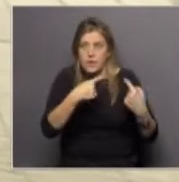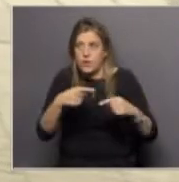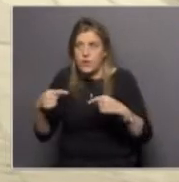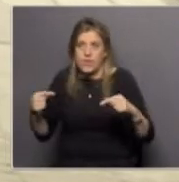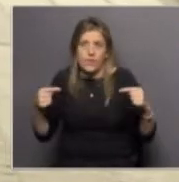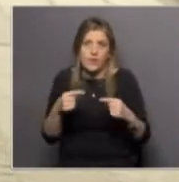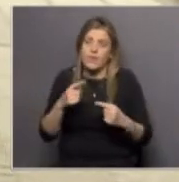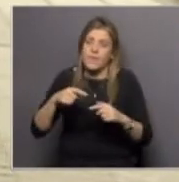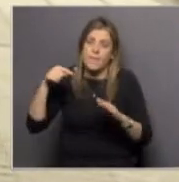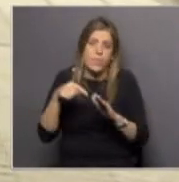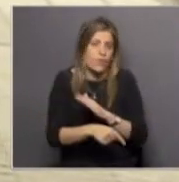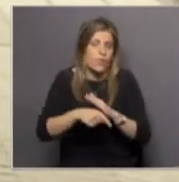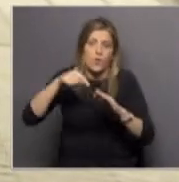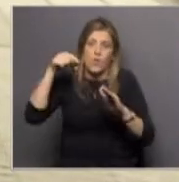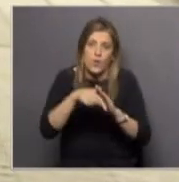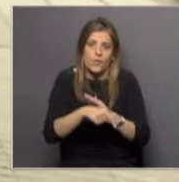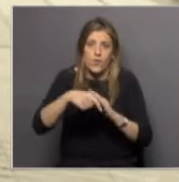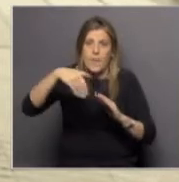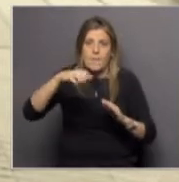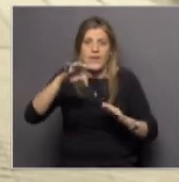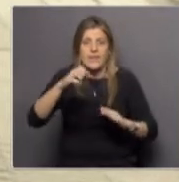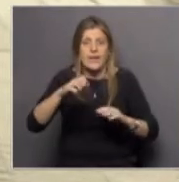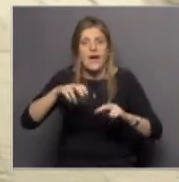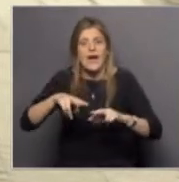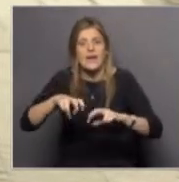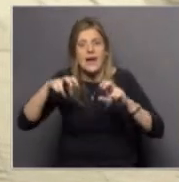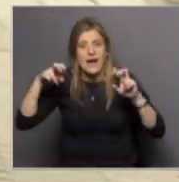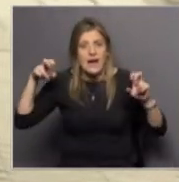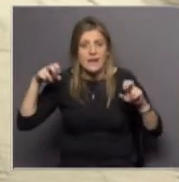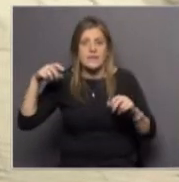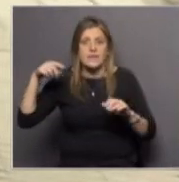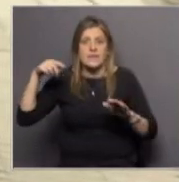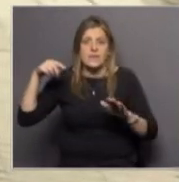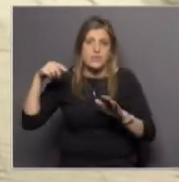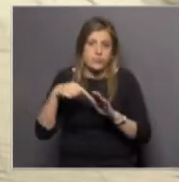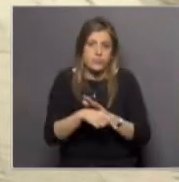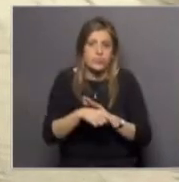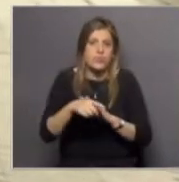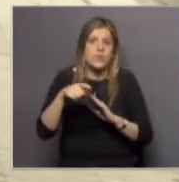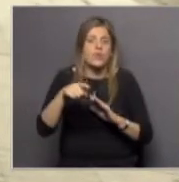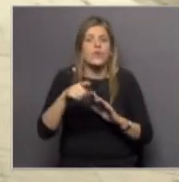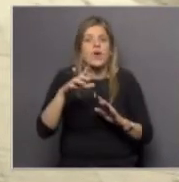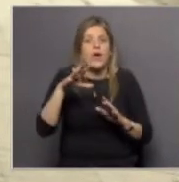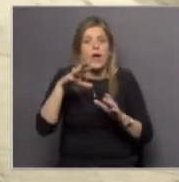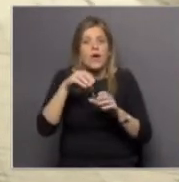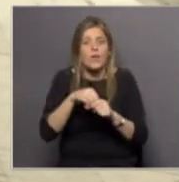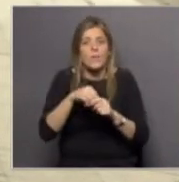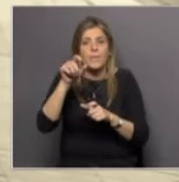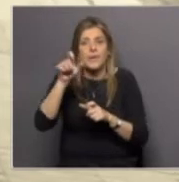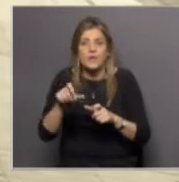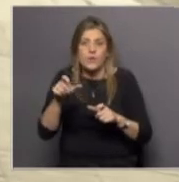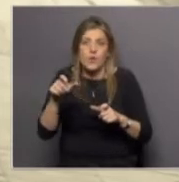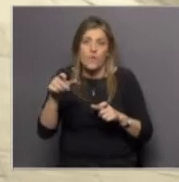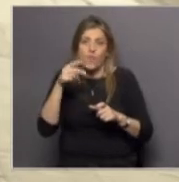de estudios eso se llama meta análisis y en los meta análisis que tenemos disponibles se ve que los fumadores que